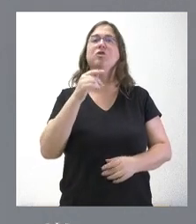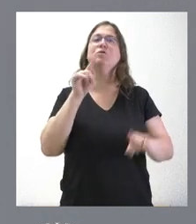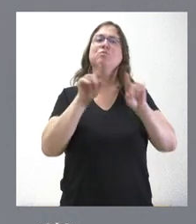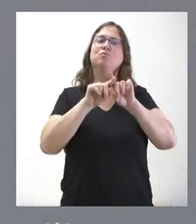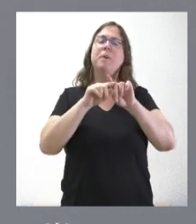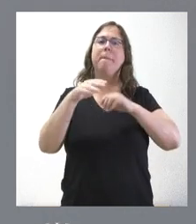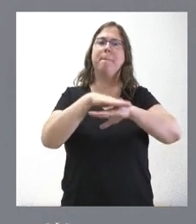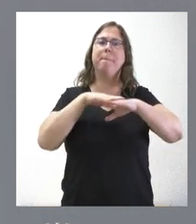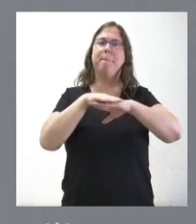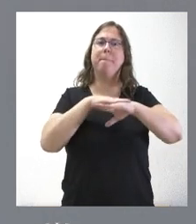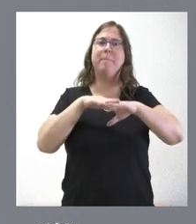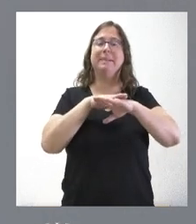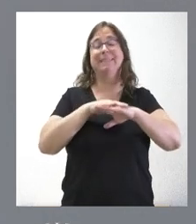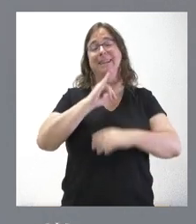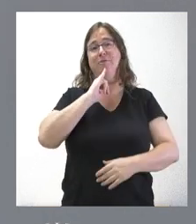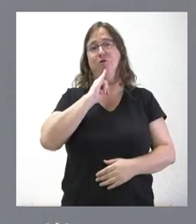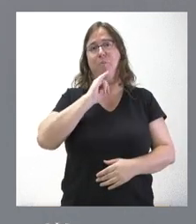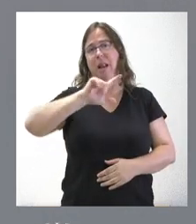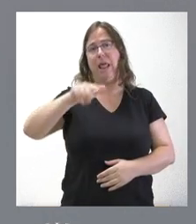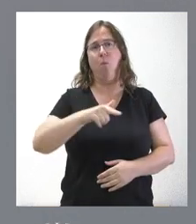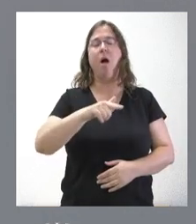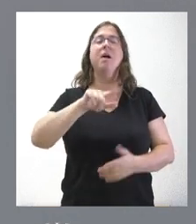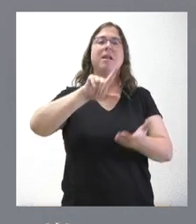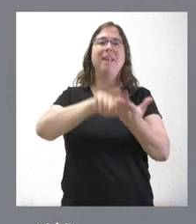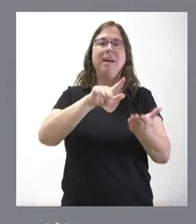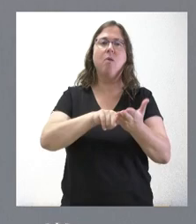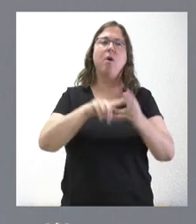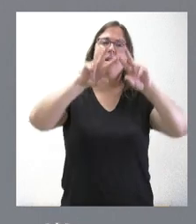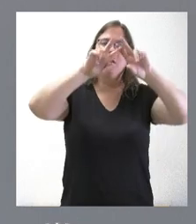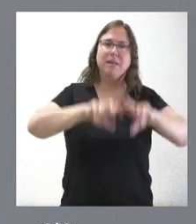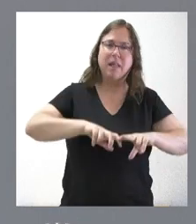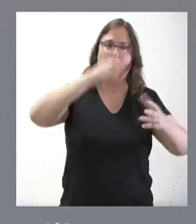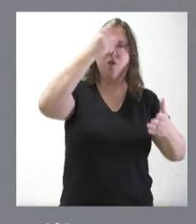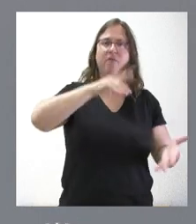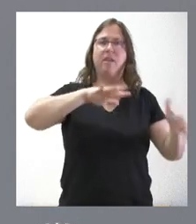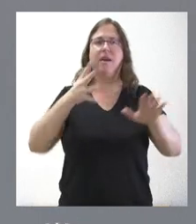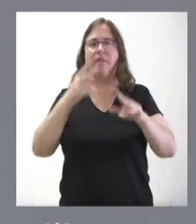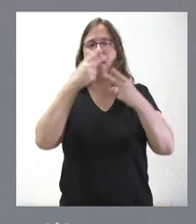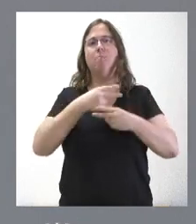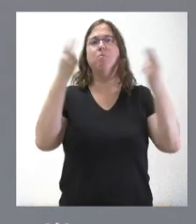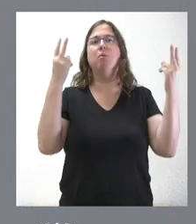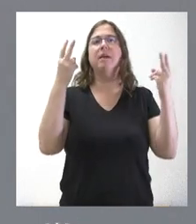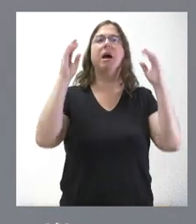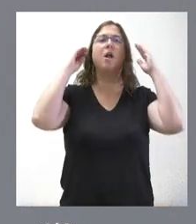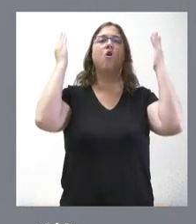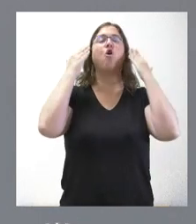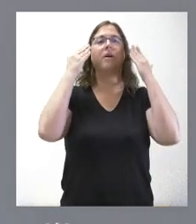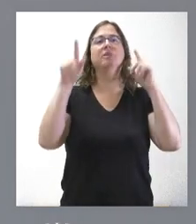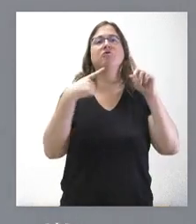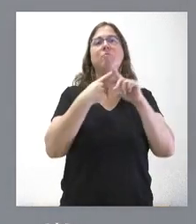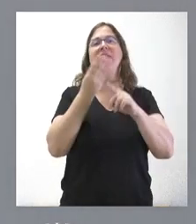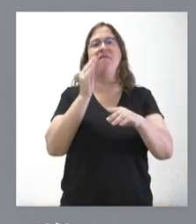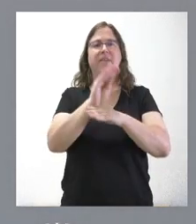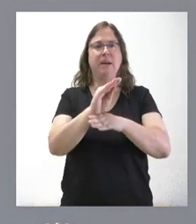ejes el eje de la lengua y que incluye proyectos específicos de investigación, digitalización, publicaciones, congresos y becas, entre otros.